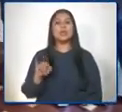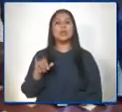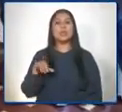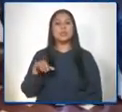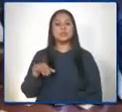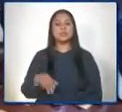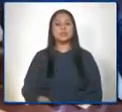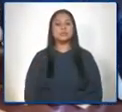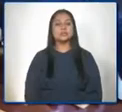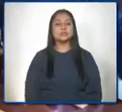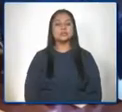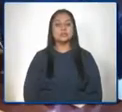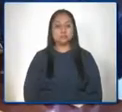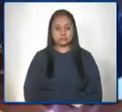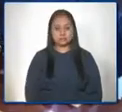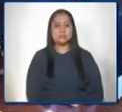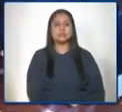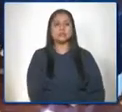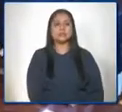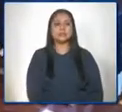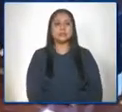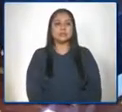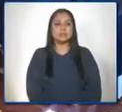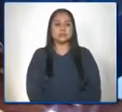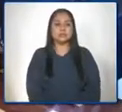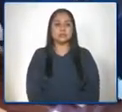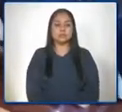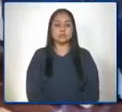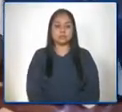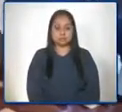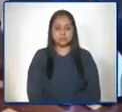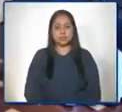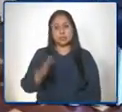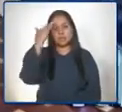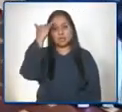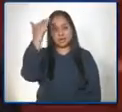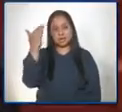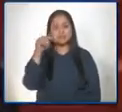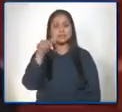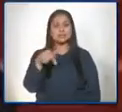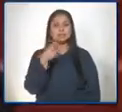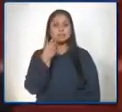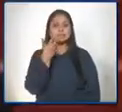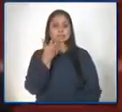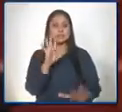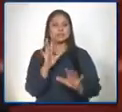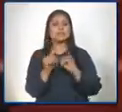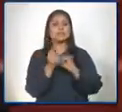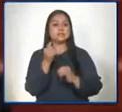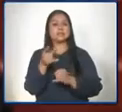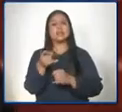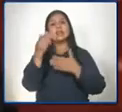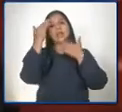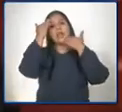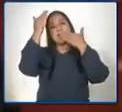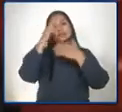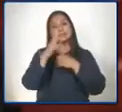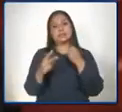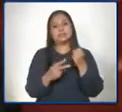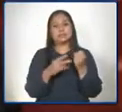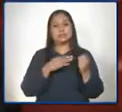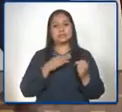Sí, muchas gracias. Tal vez un poco para cerrar la intervención, quiero agradecer a las viceministras